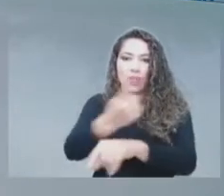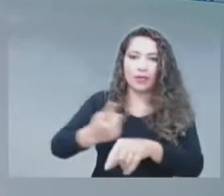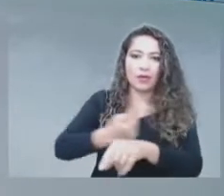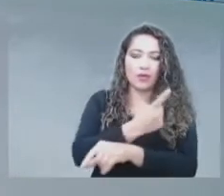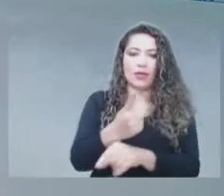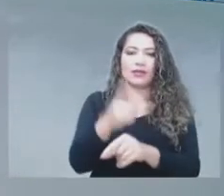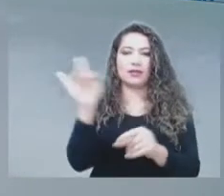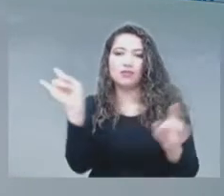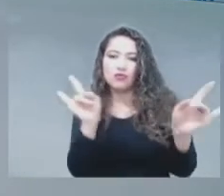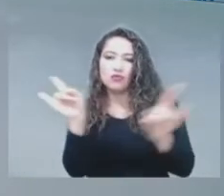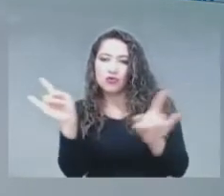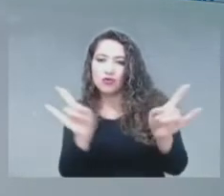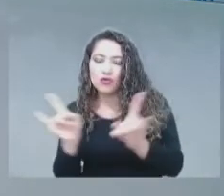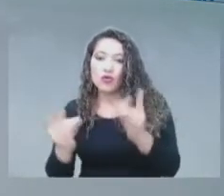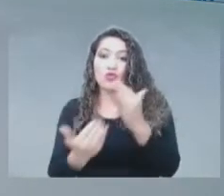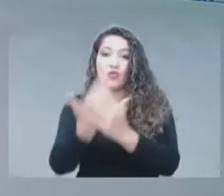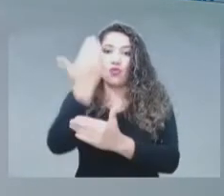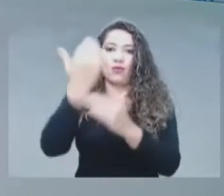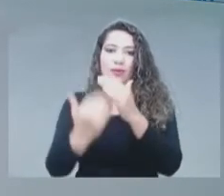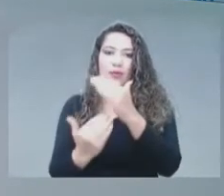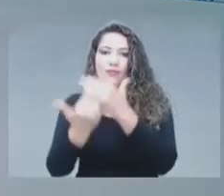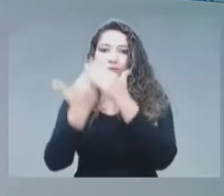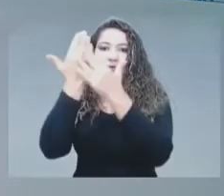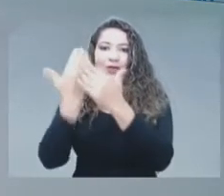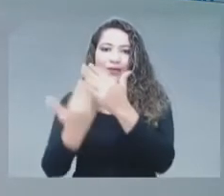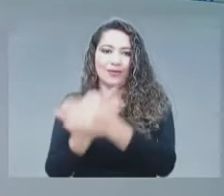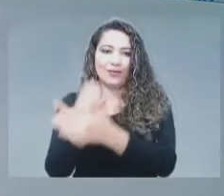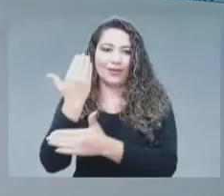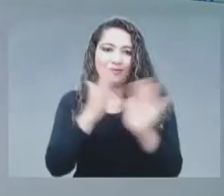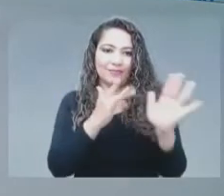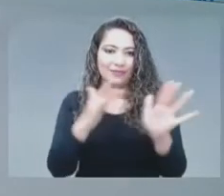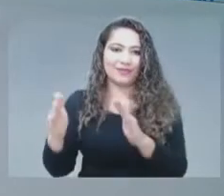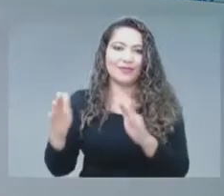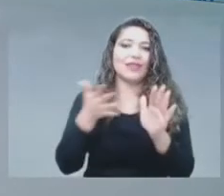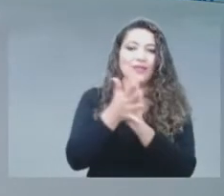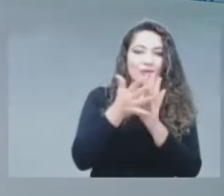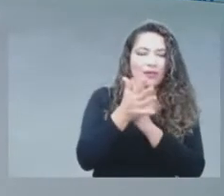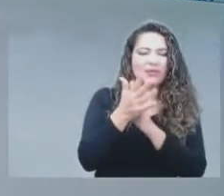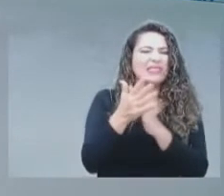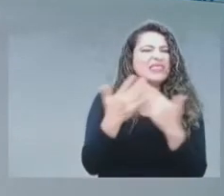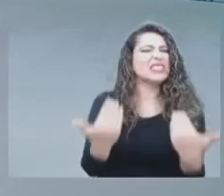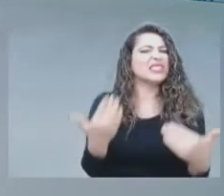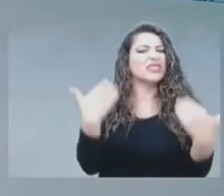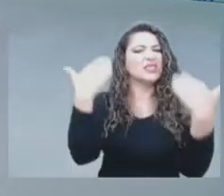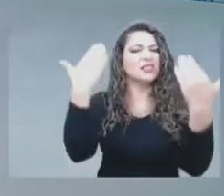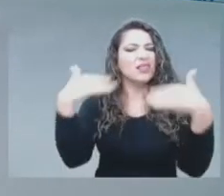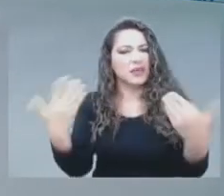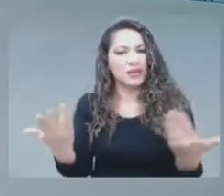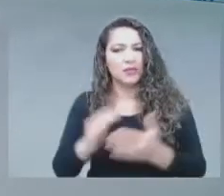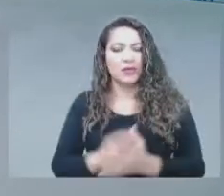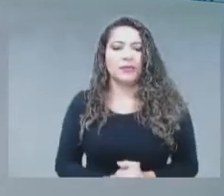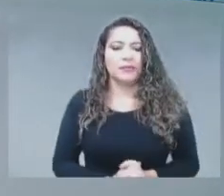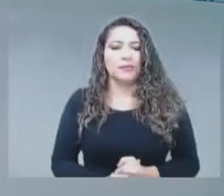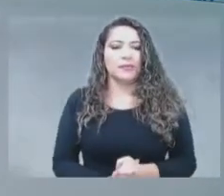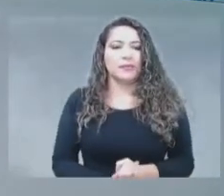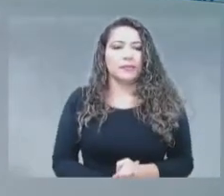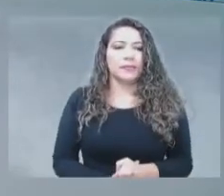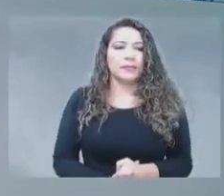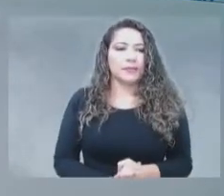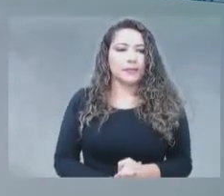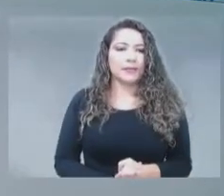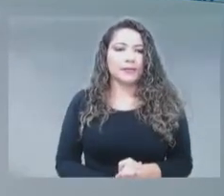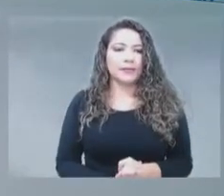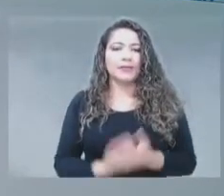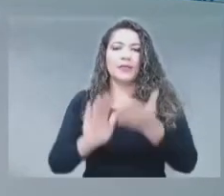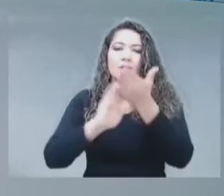actualiza la información. ¿Qué beneficios tenemos nosotros con esta solución? Pues,